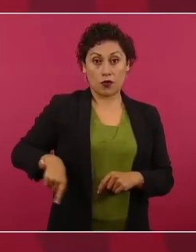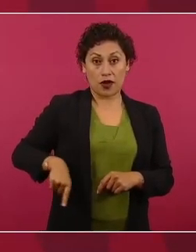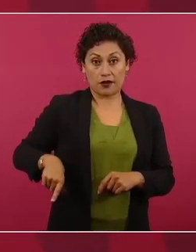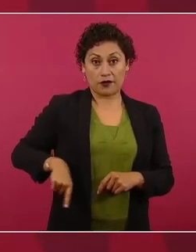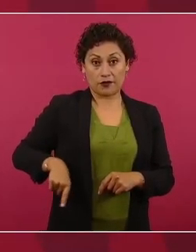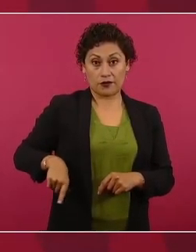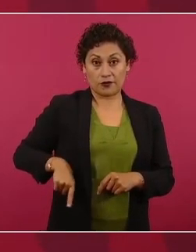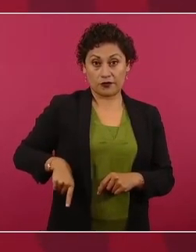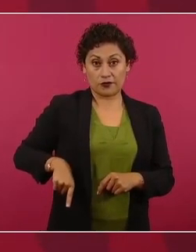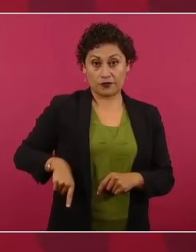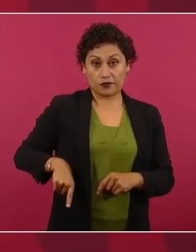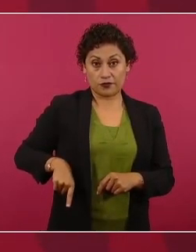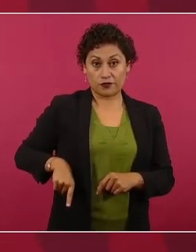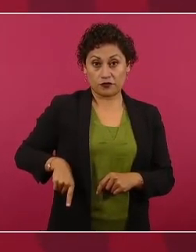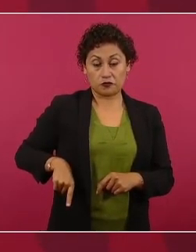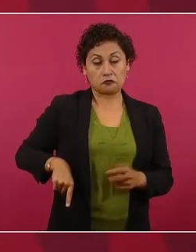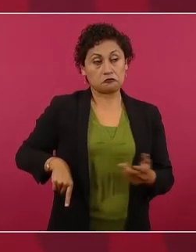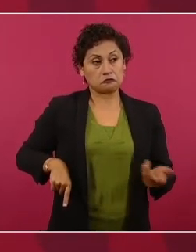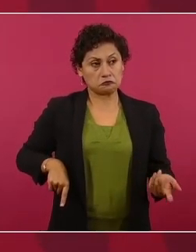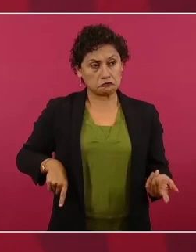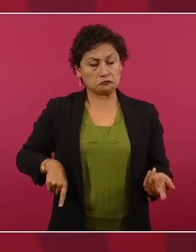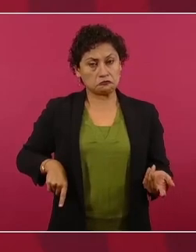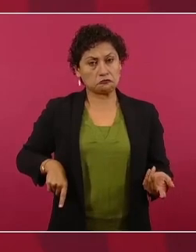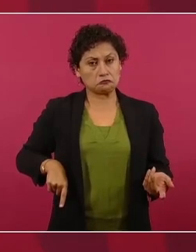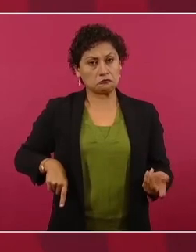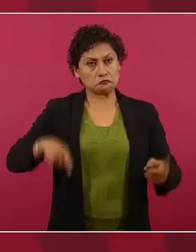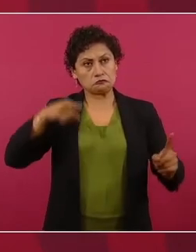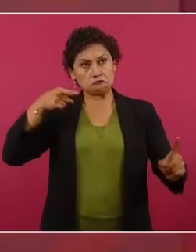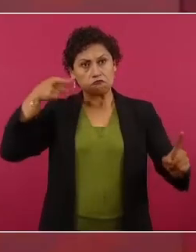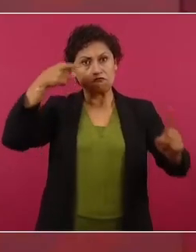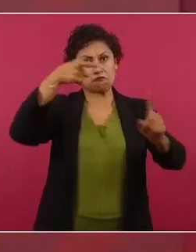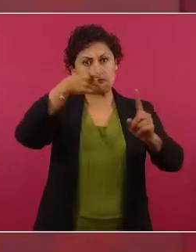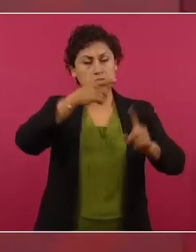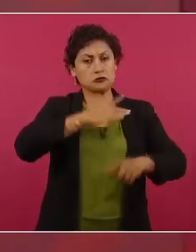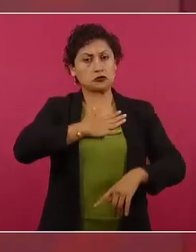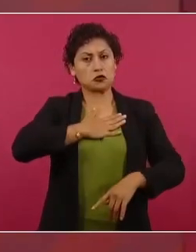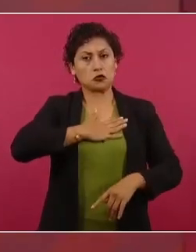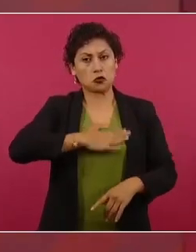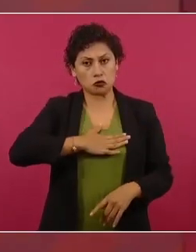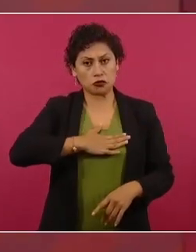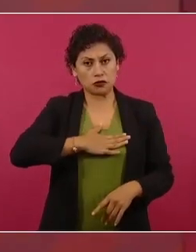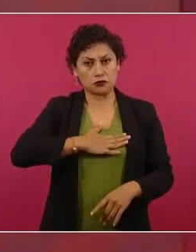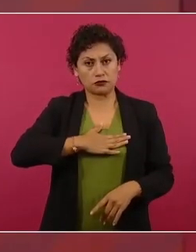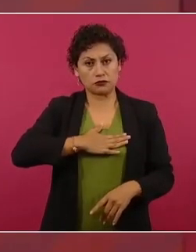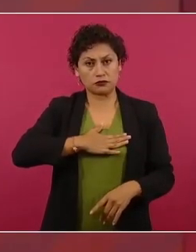que está comprometido con la justicia, ese inocente aprendido sale,